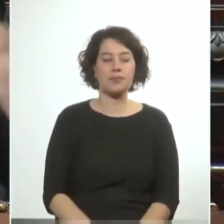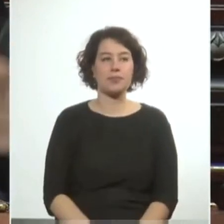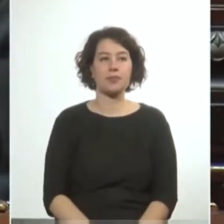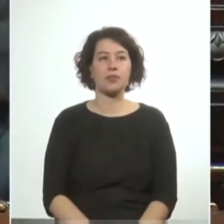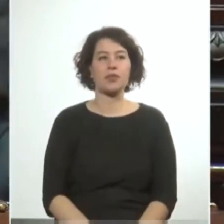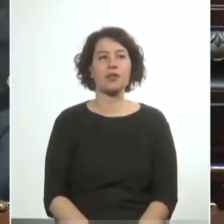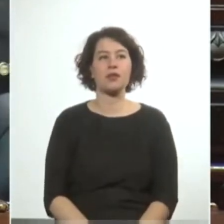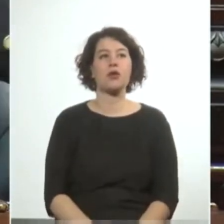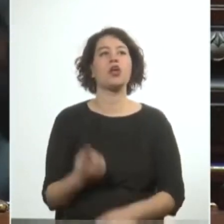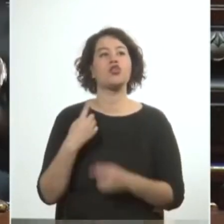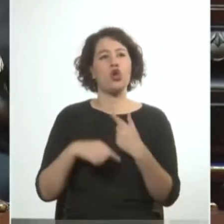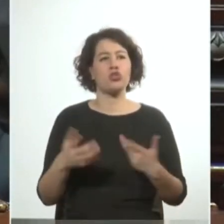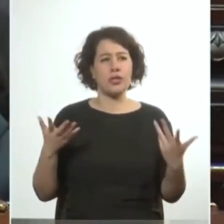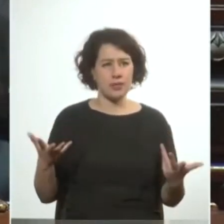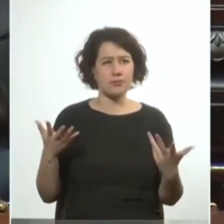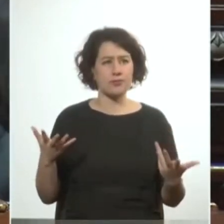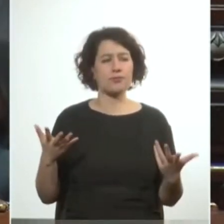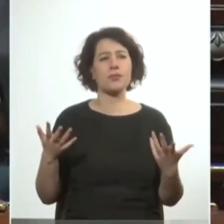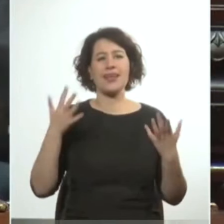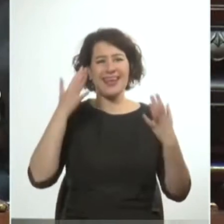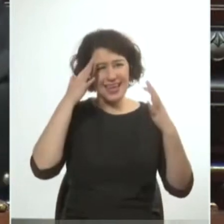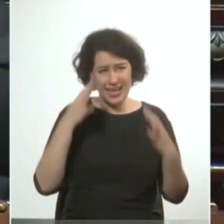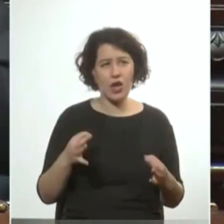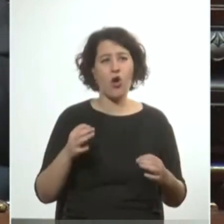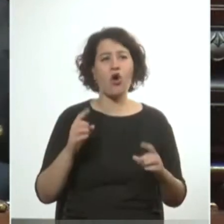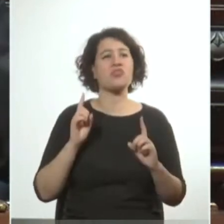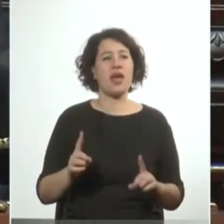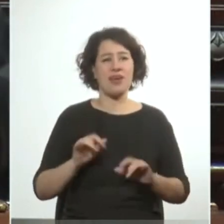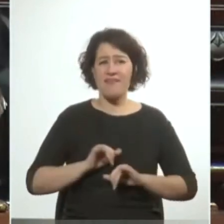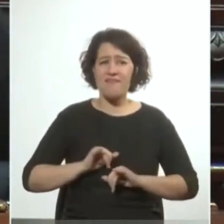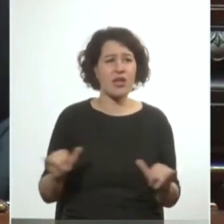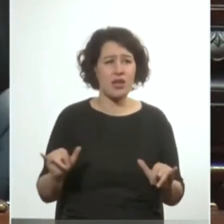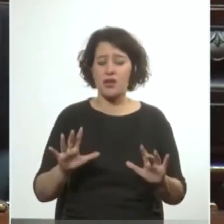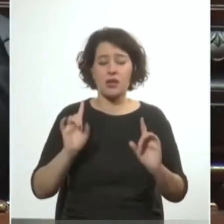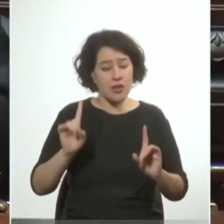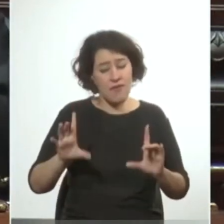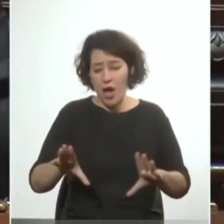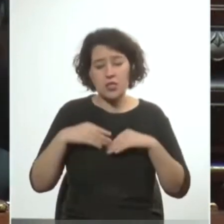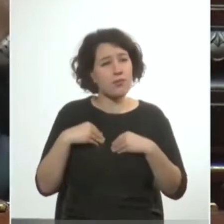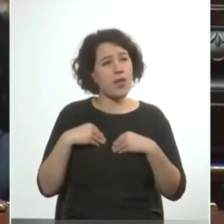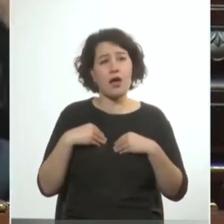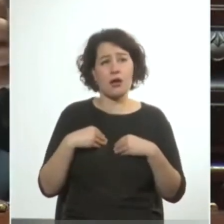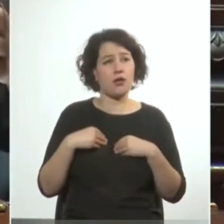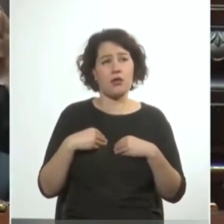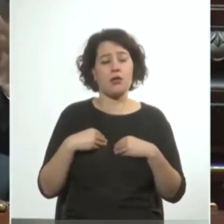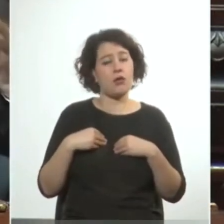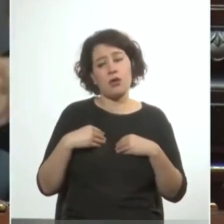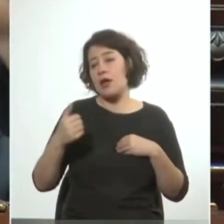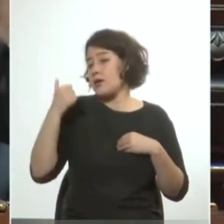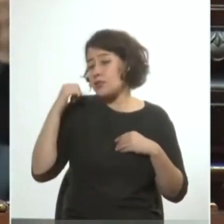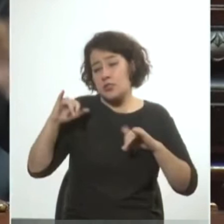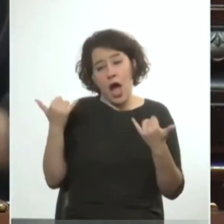entonces lo que creo que debemos entonces terminar de asumir es aquello sucedió